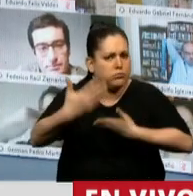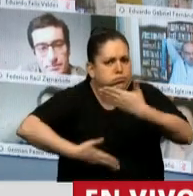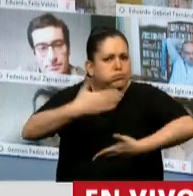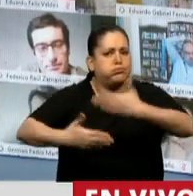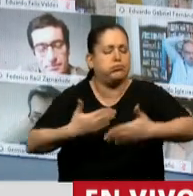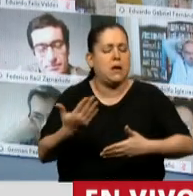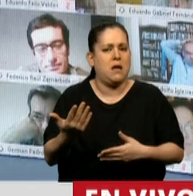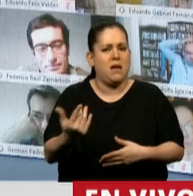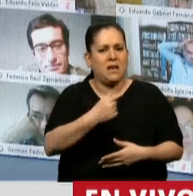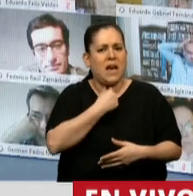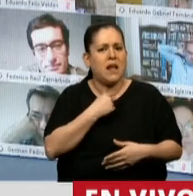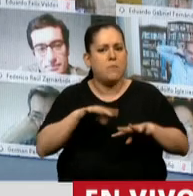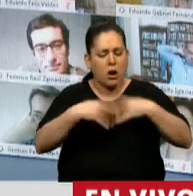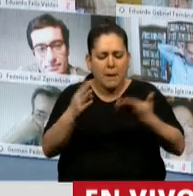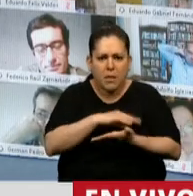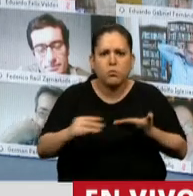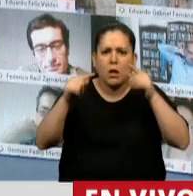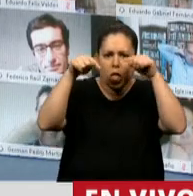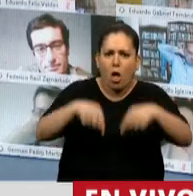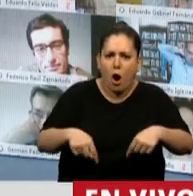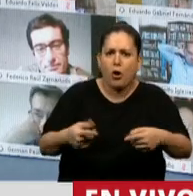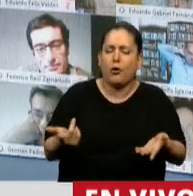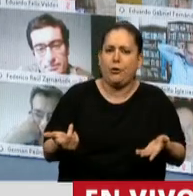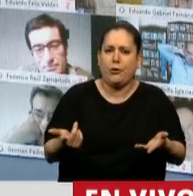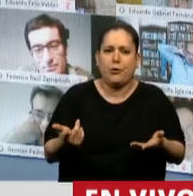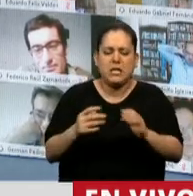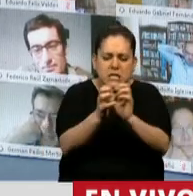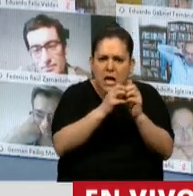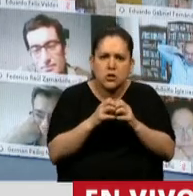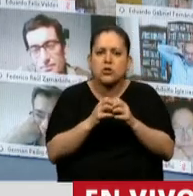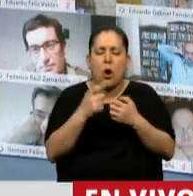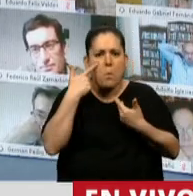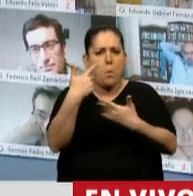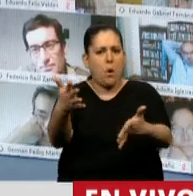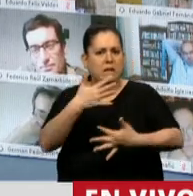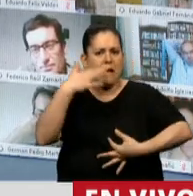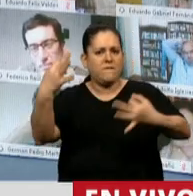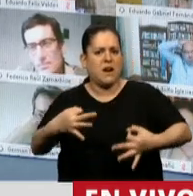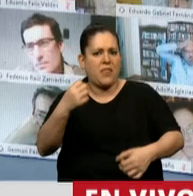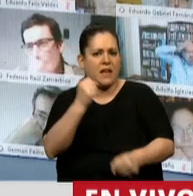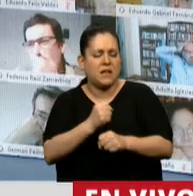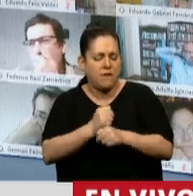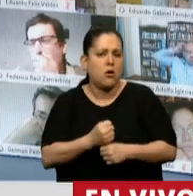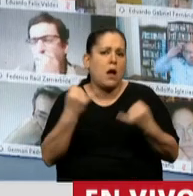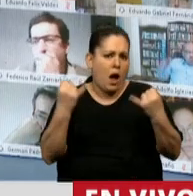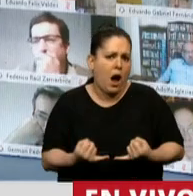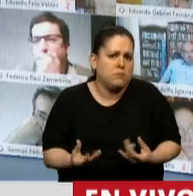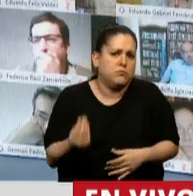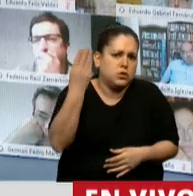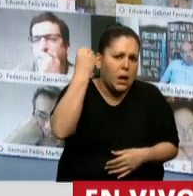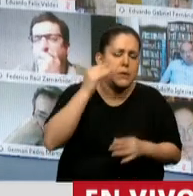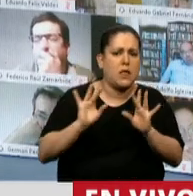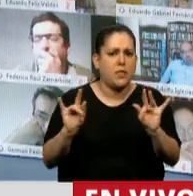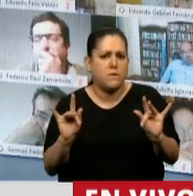de lo que salga de estas sesiones que tienen, la dificultad que tiene una